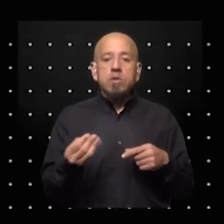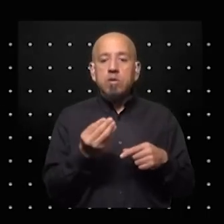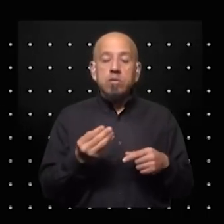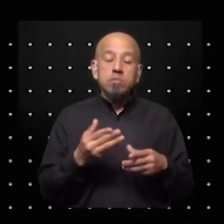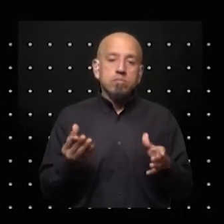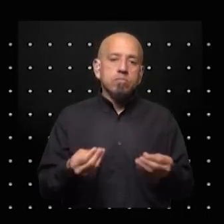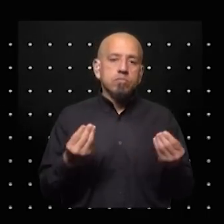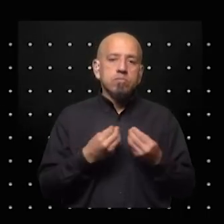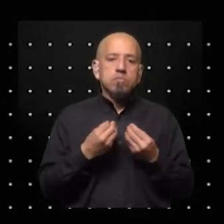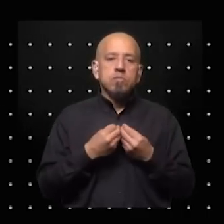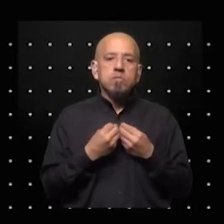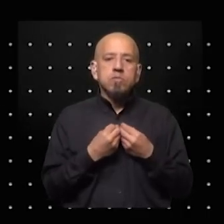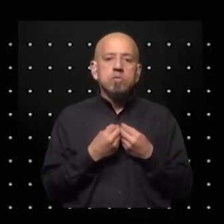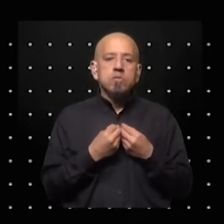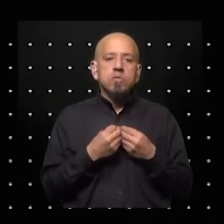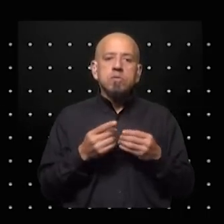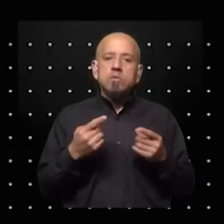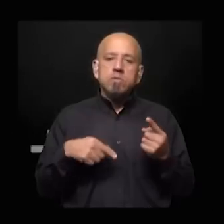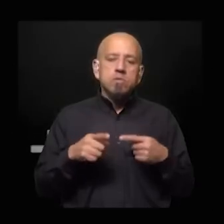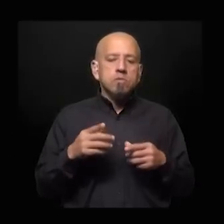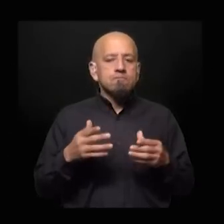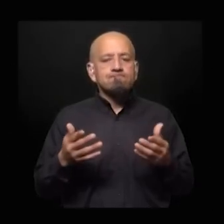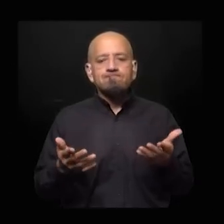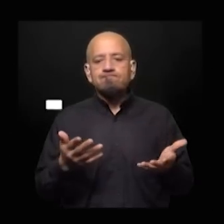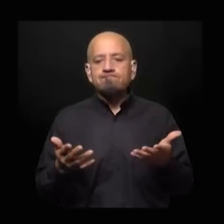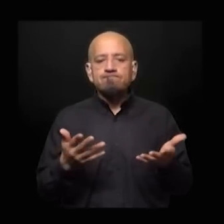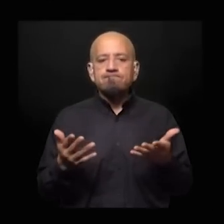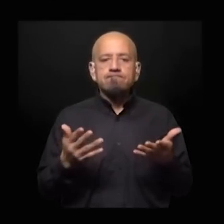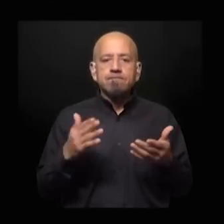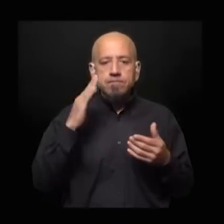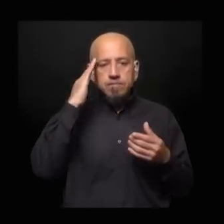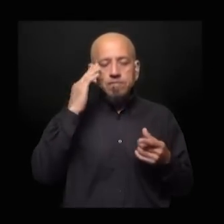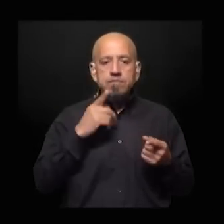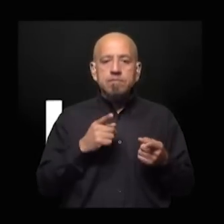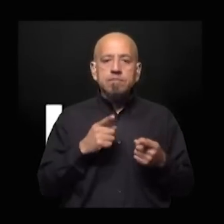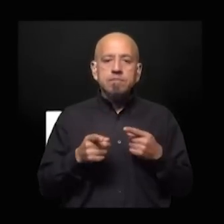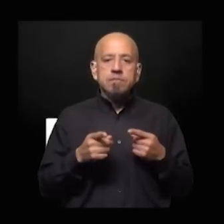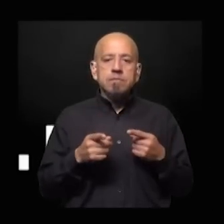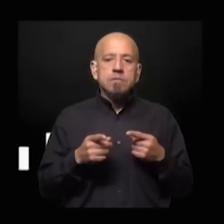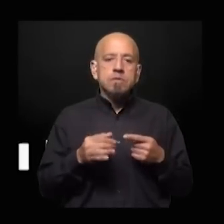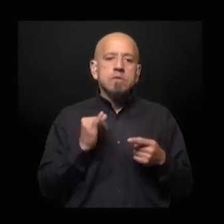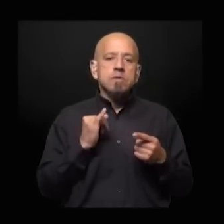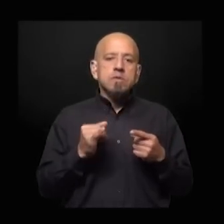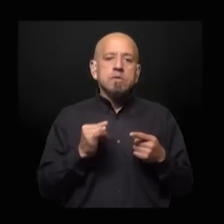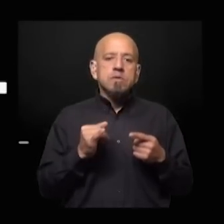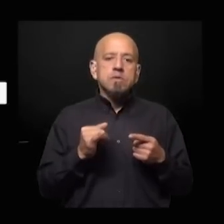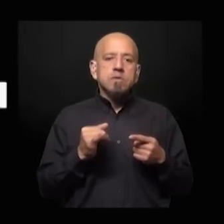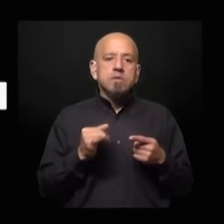entonces no se puede saber en ese sentido lo que sí yo